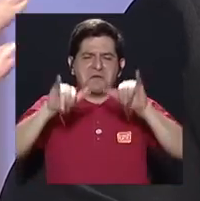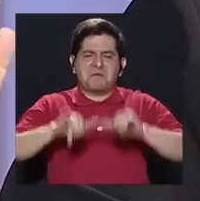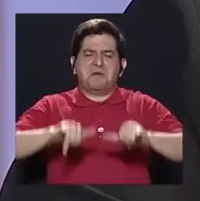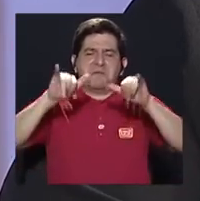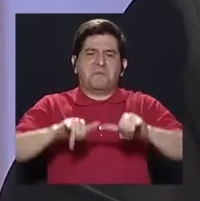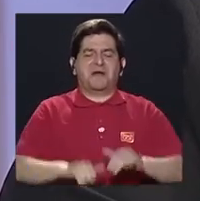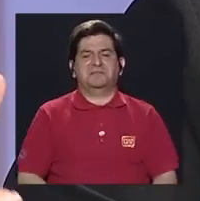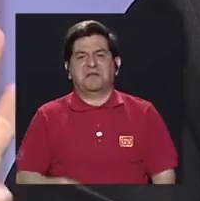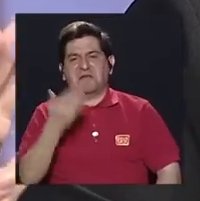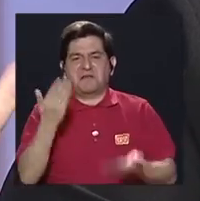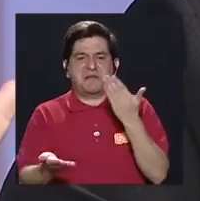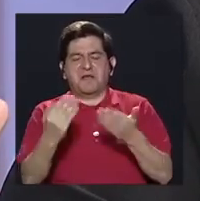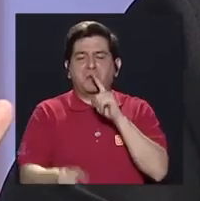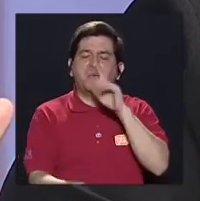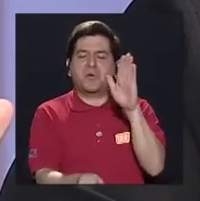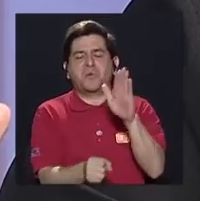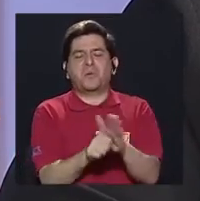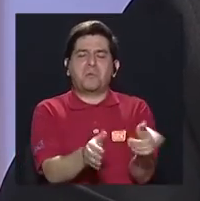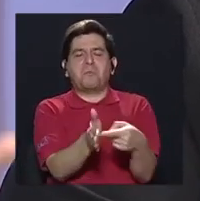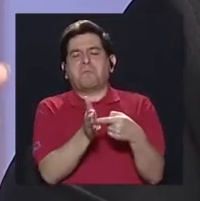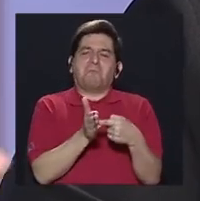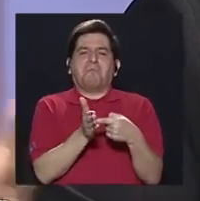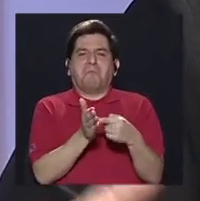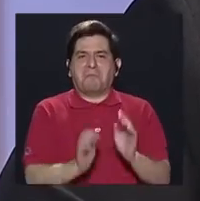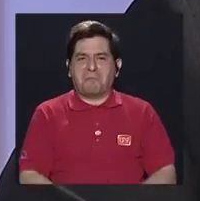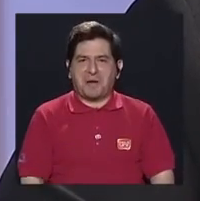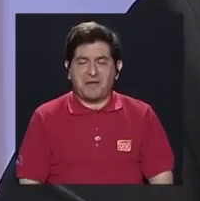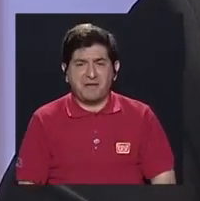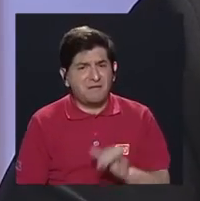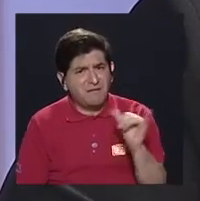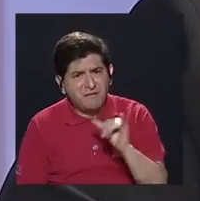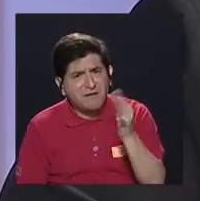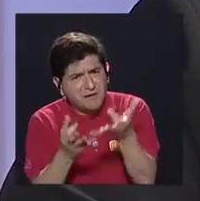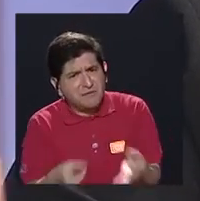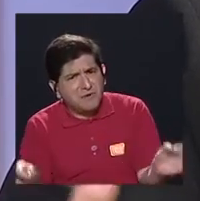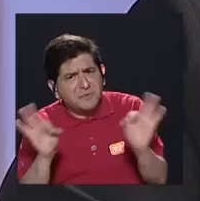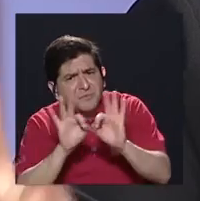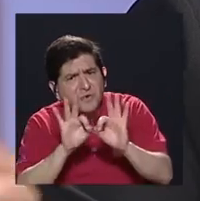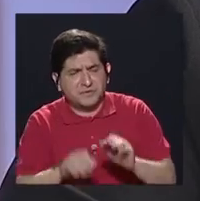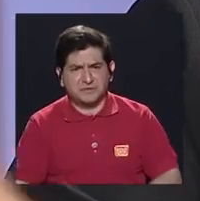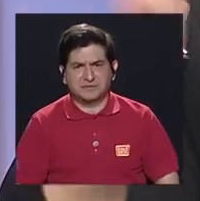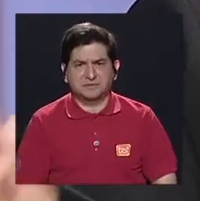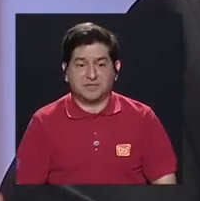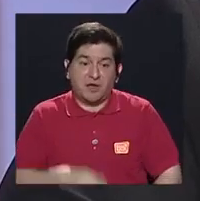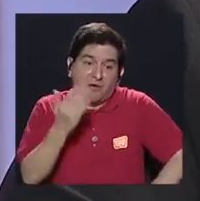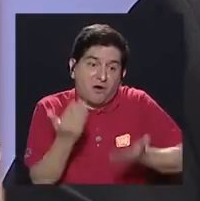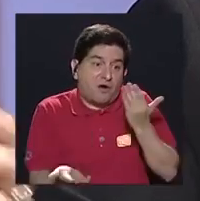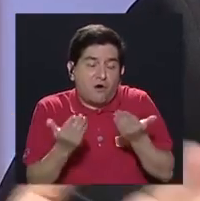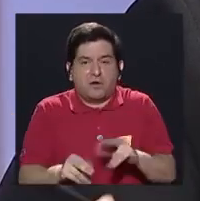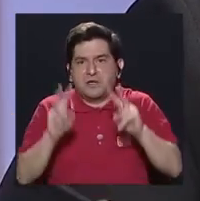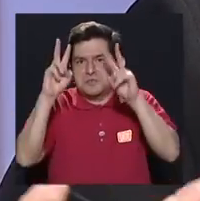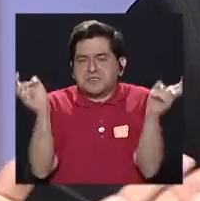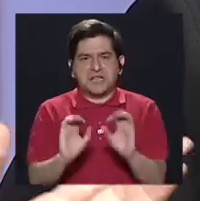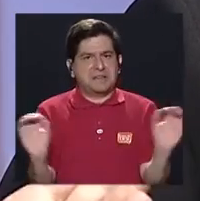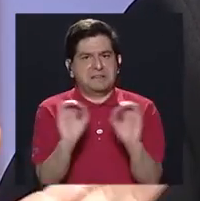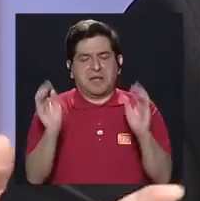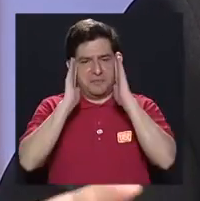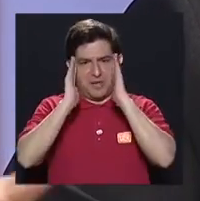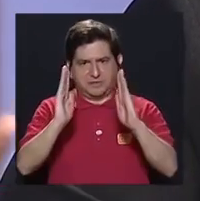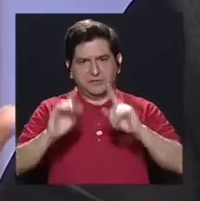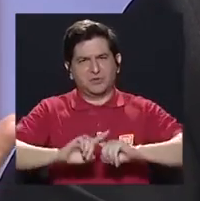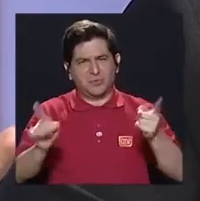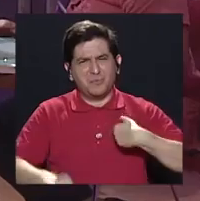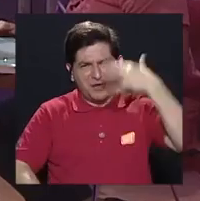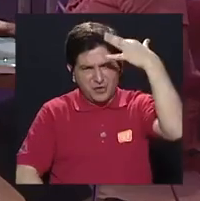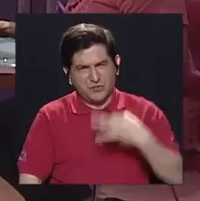sido eso, ha sido como cumplir con un requisito que también ha sido muy importante porque si no, tal vez en el tema ni siquiera se trataría.